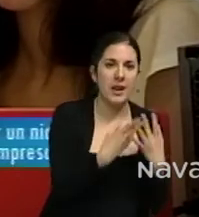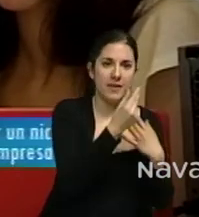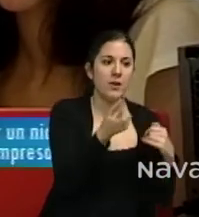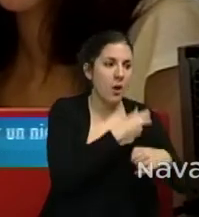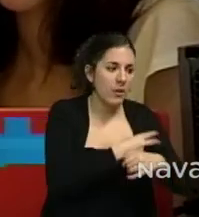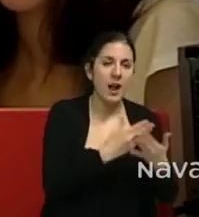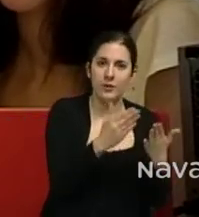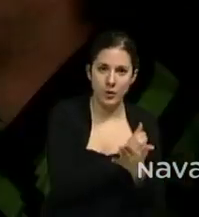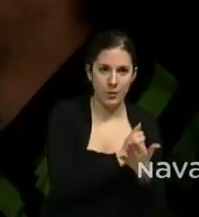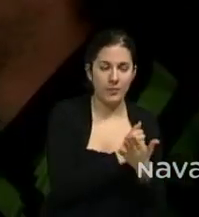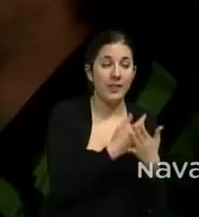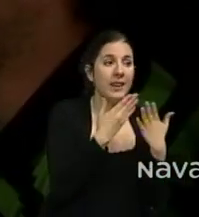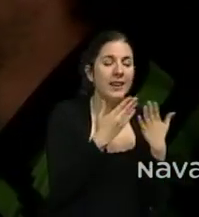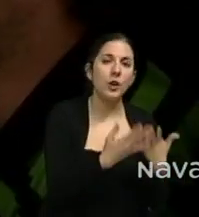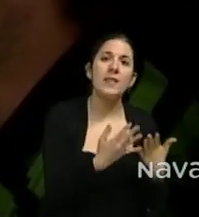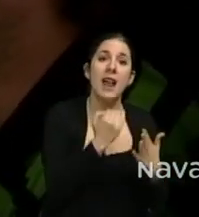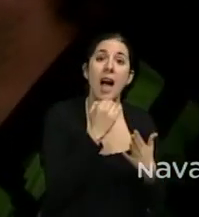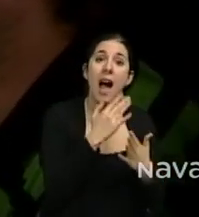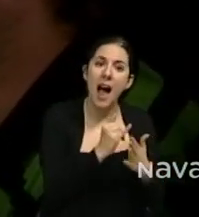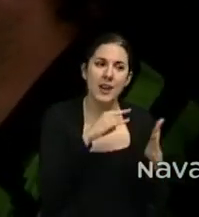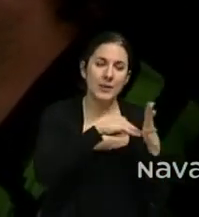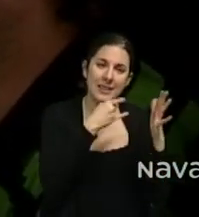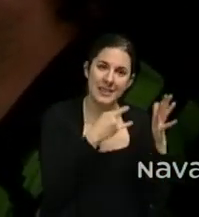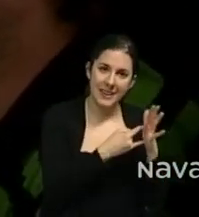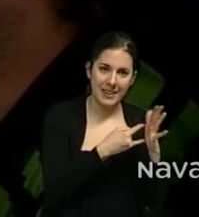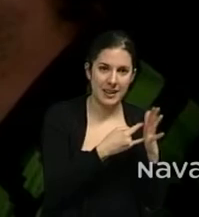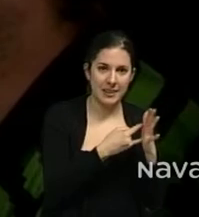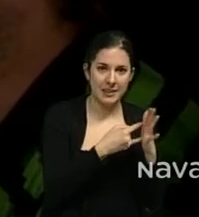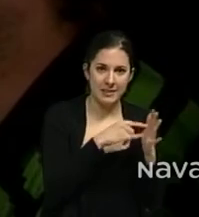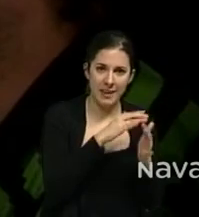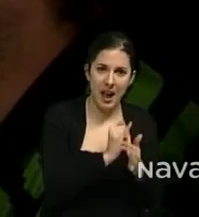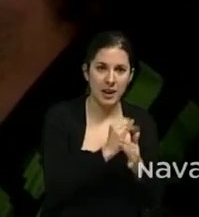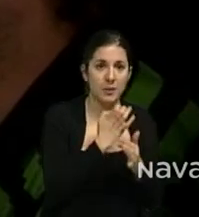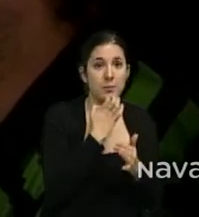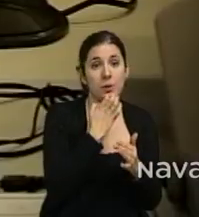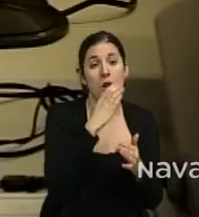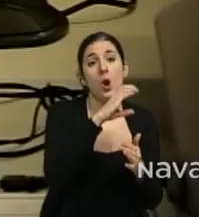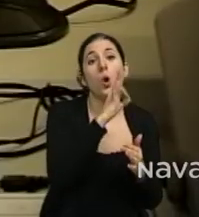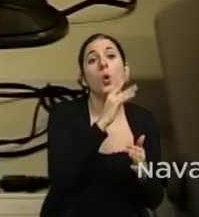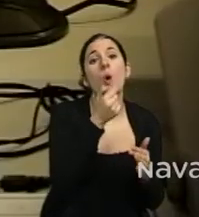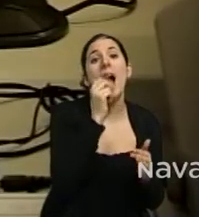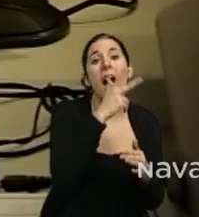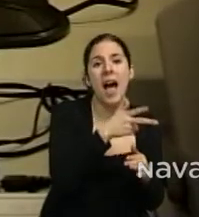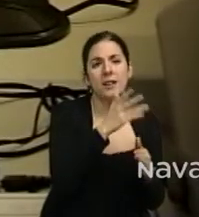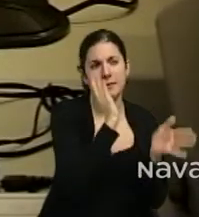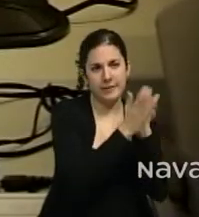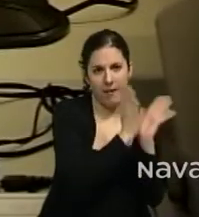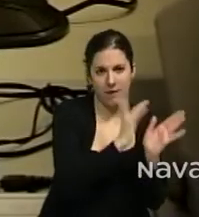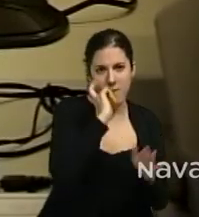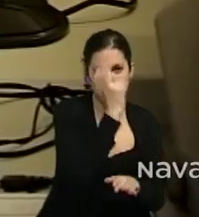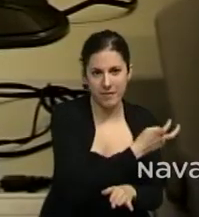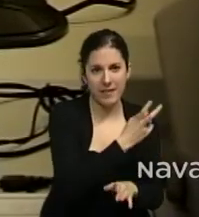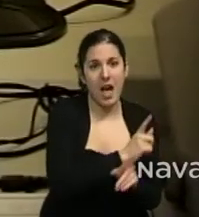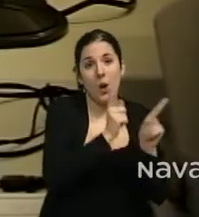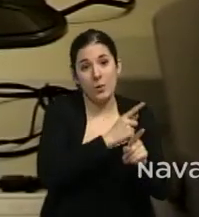lo que sea. Entonces, existen unas técnicas que no hemos inventado nosotros, como son el coaching, como son el team building, el outdoor training. A algunos les sonará